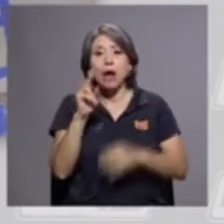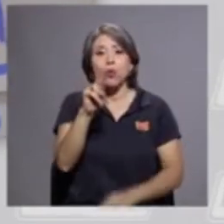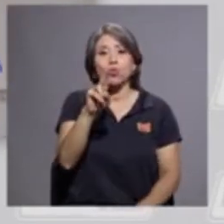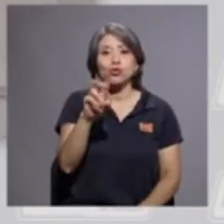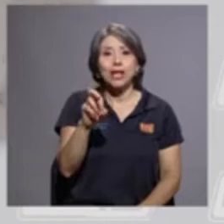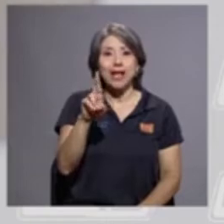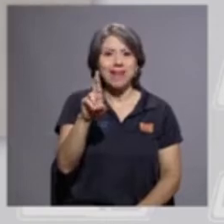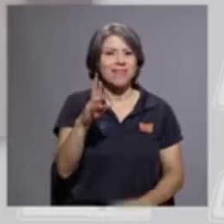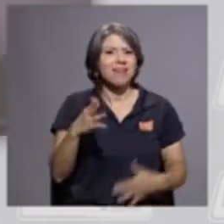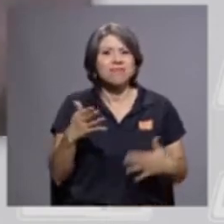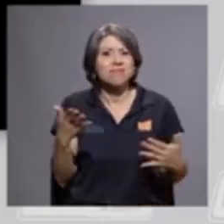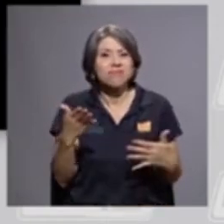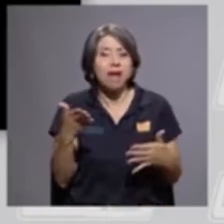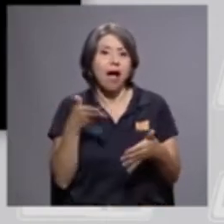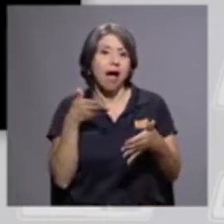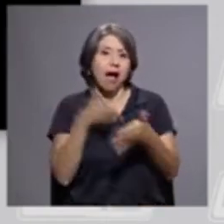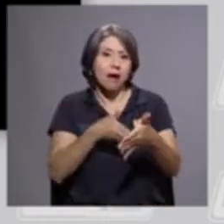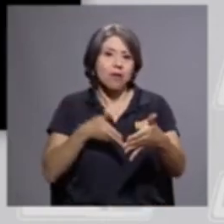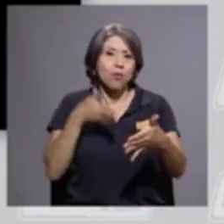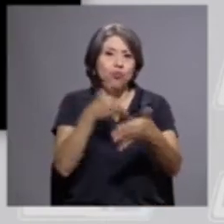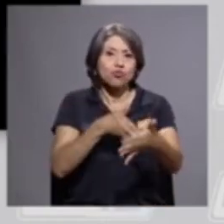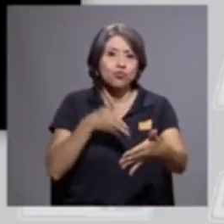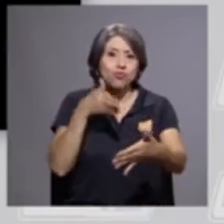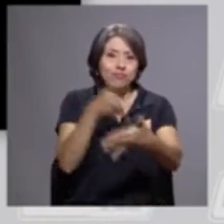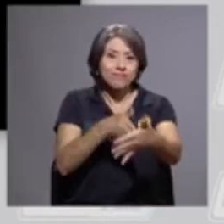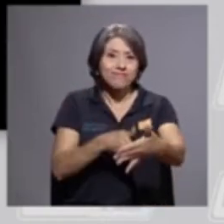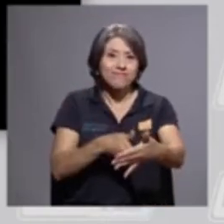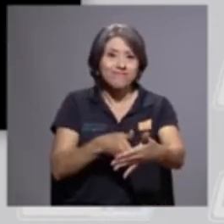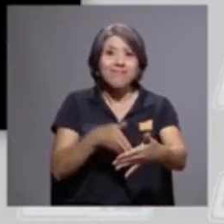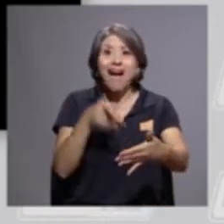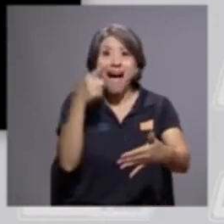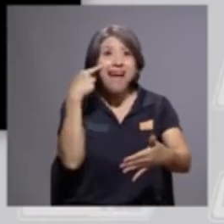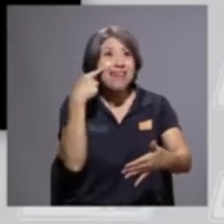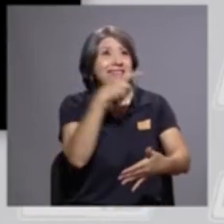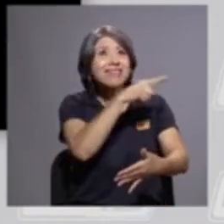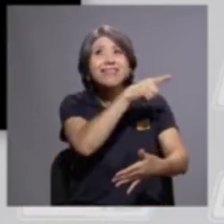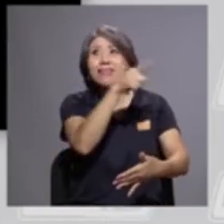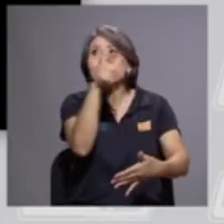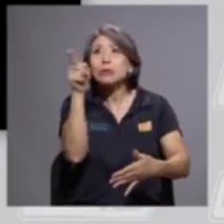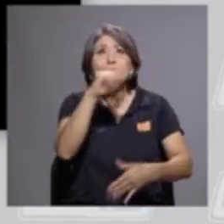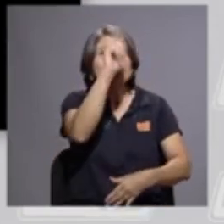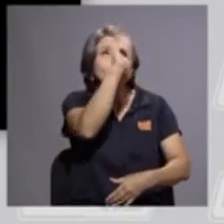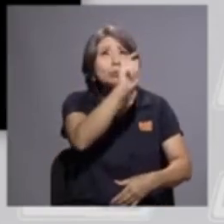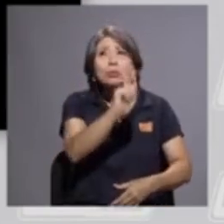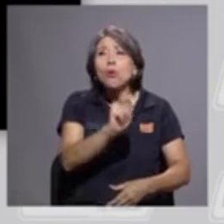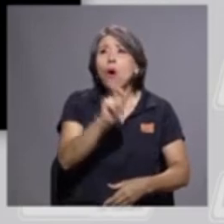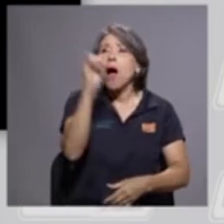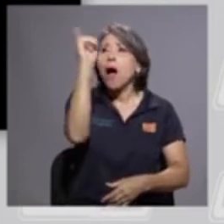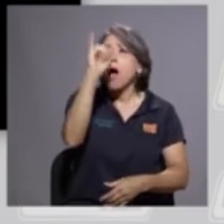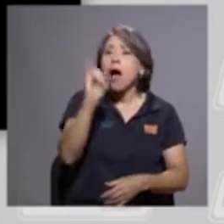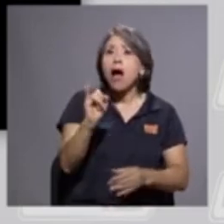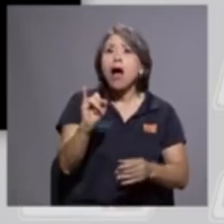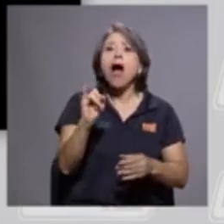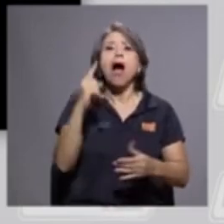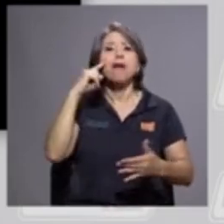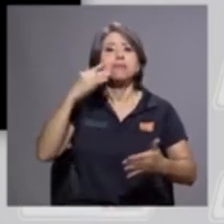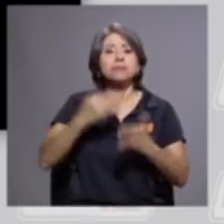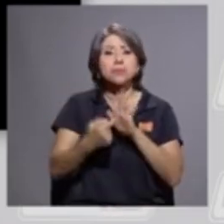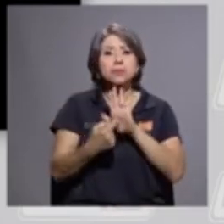Entonces, ahí queda reflejado a todas luces que el acoso,